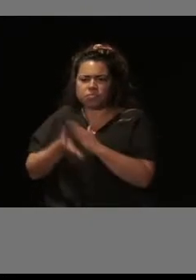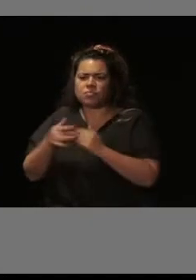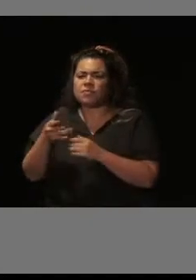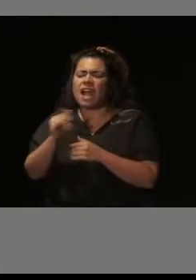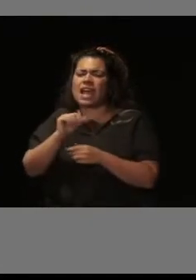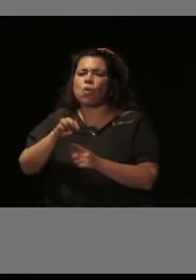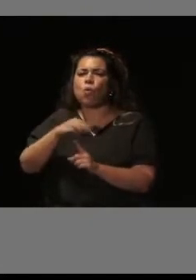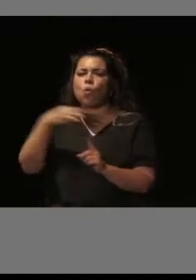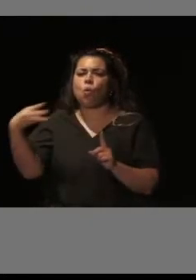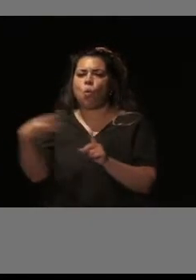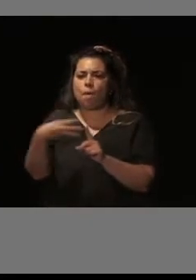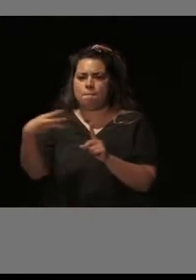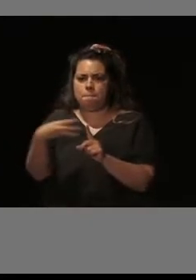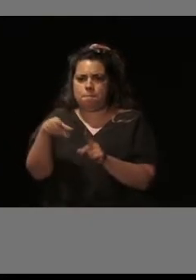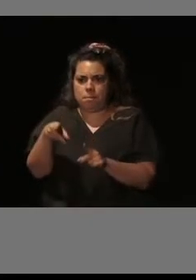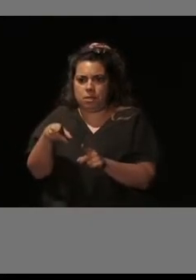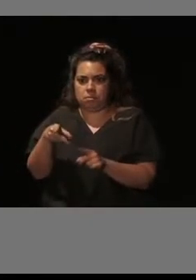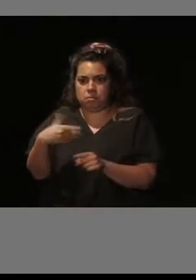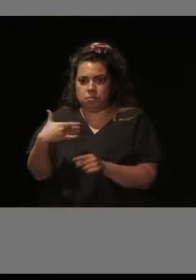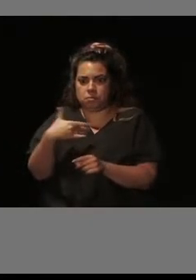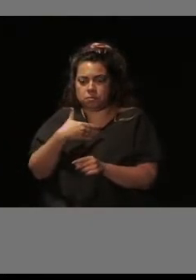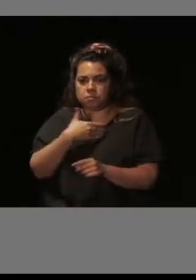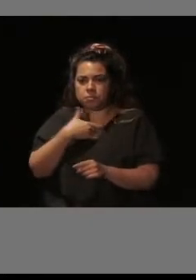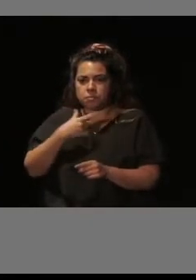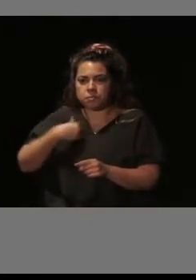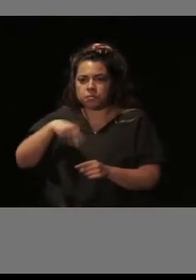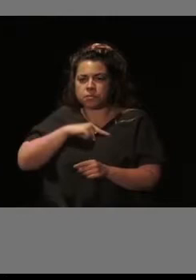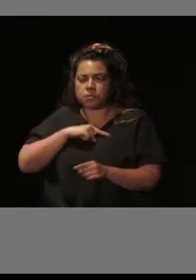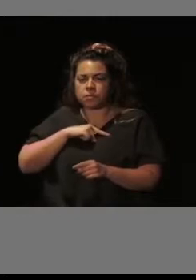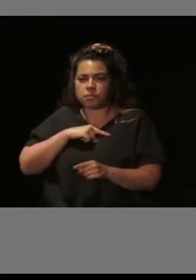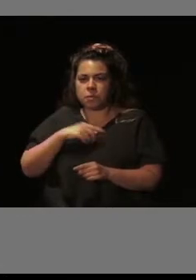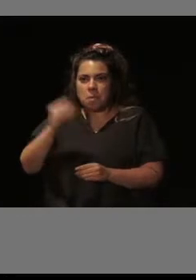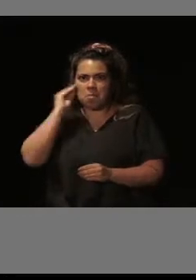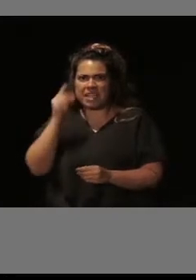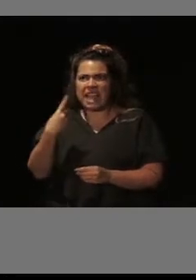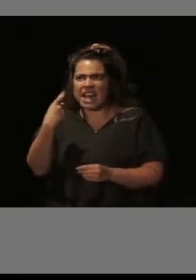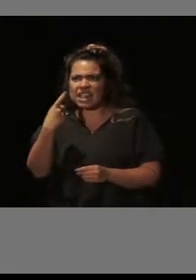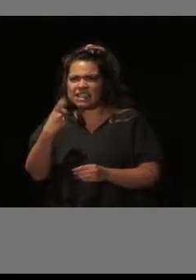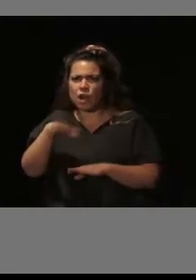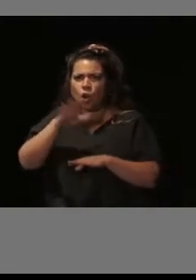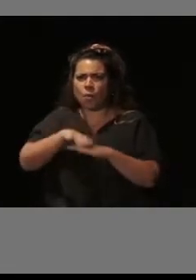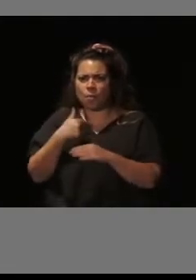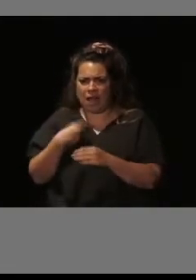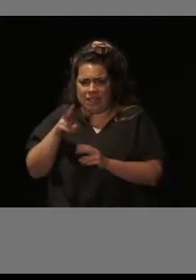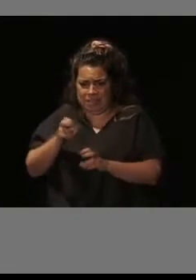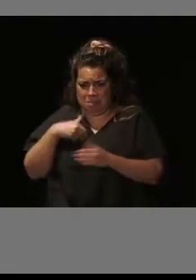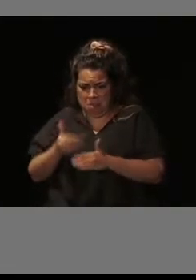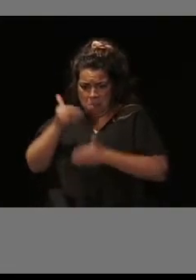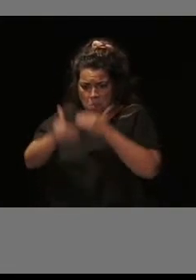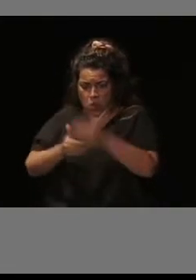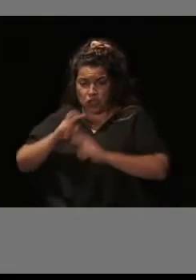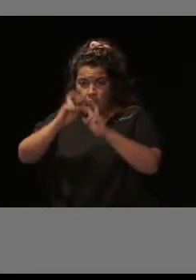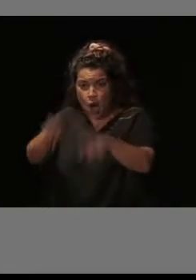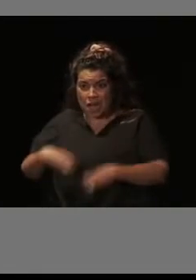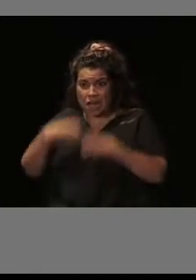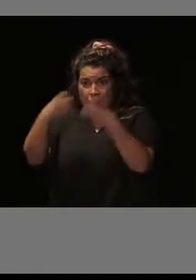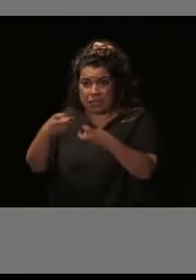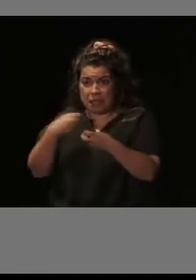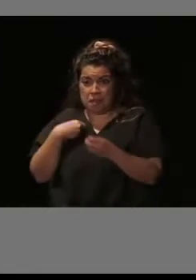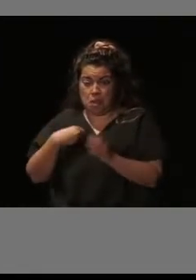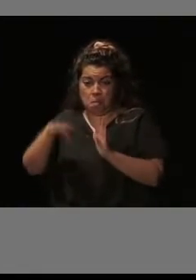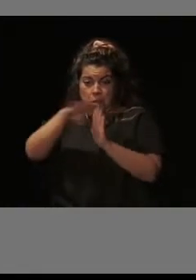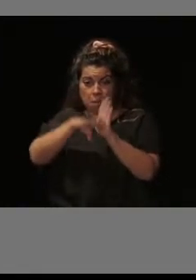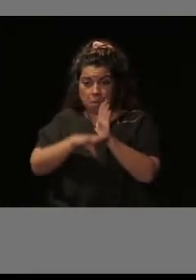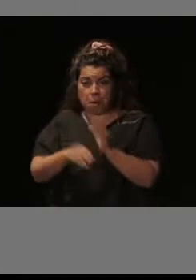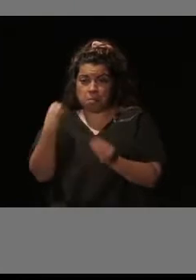donde unificamos todo lo que consideramos que es necesario para enfrentarse a estos procesos de rehabilitación, bien sea desde el punto de